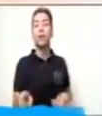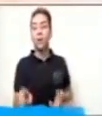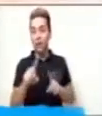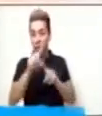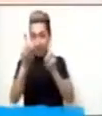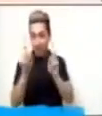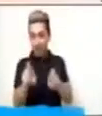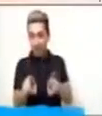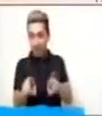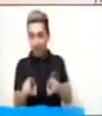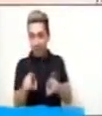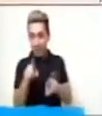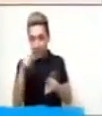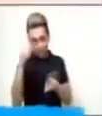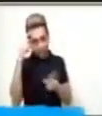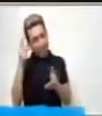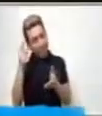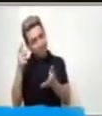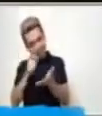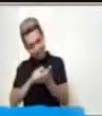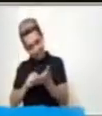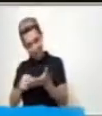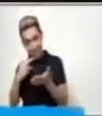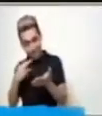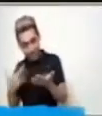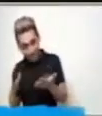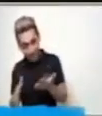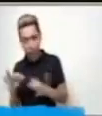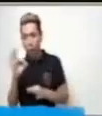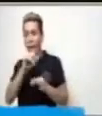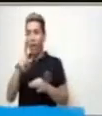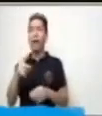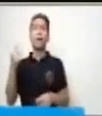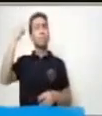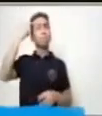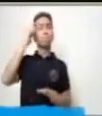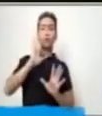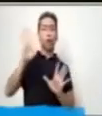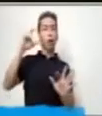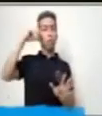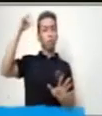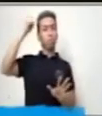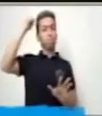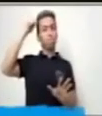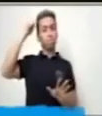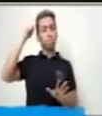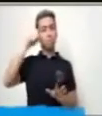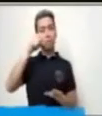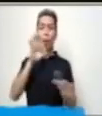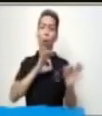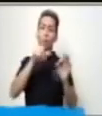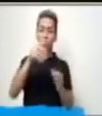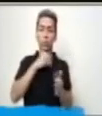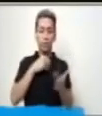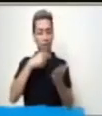Si no quieres anotar la respuesta, puedes realizar un dibujo.